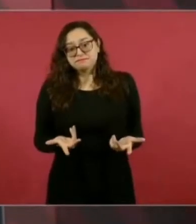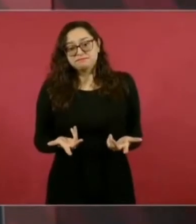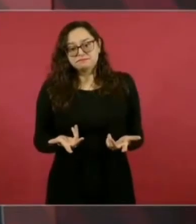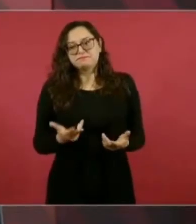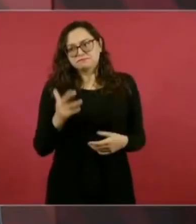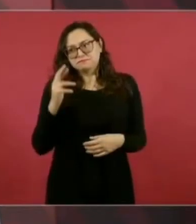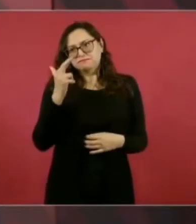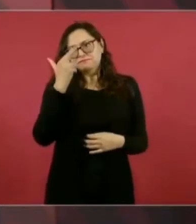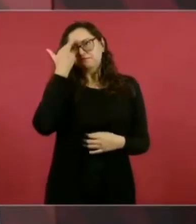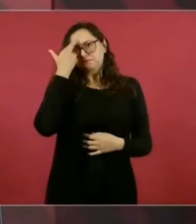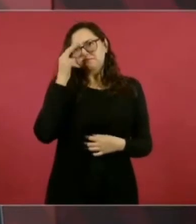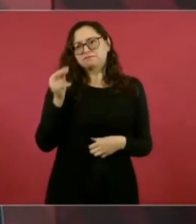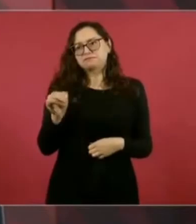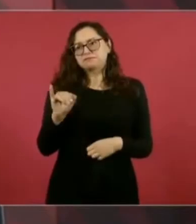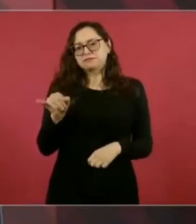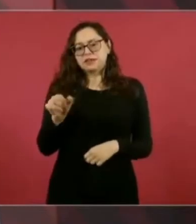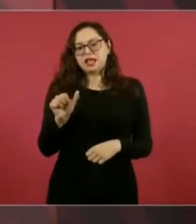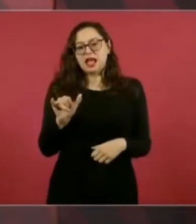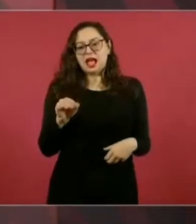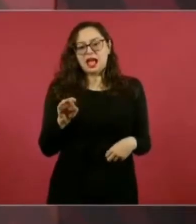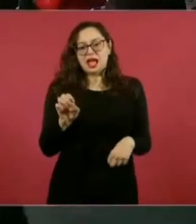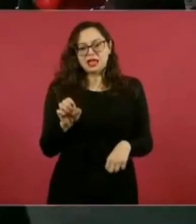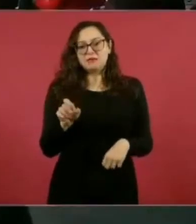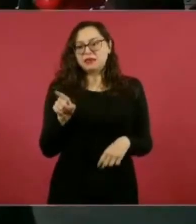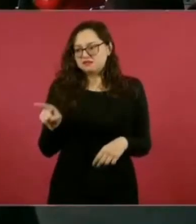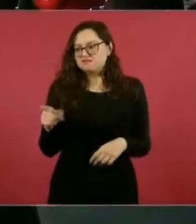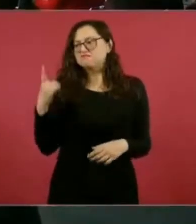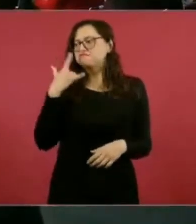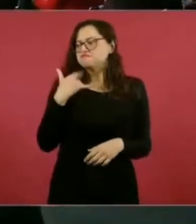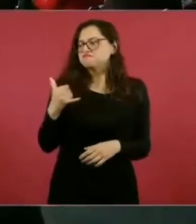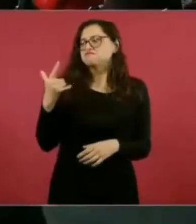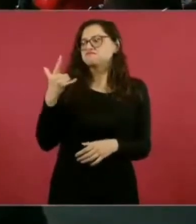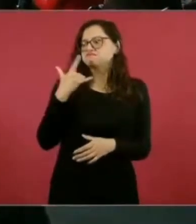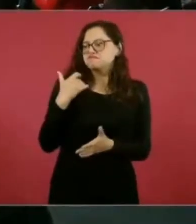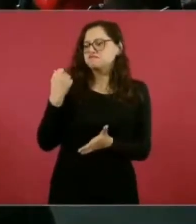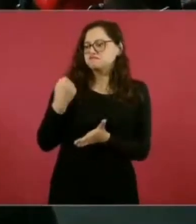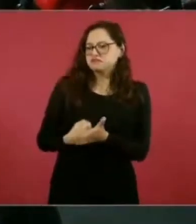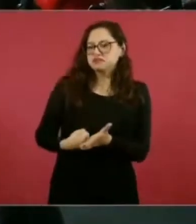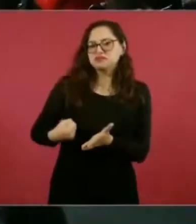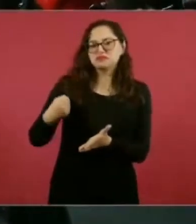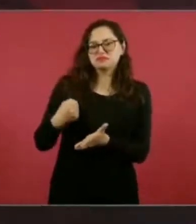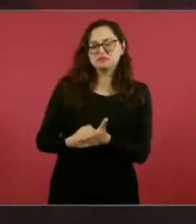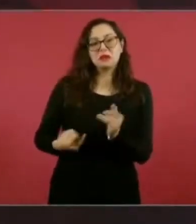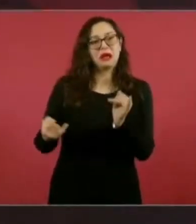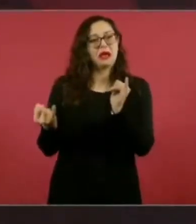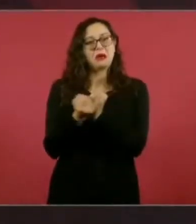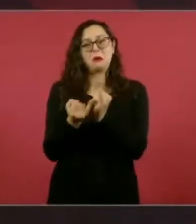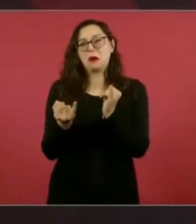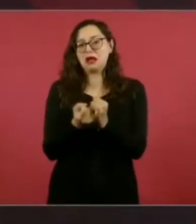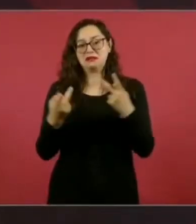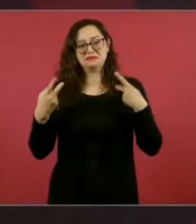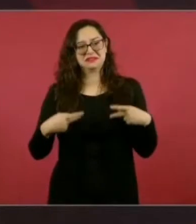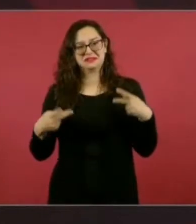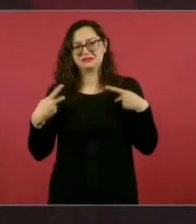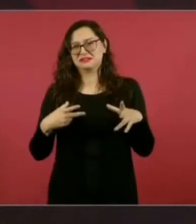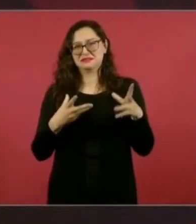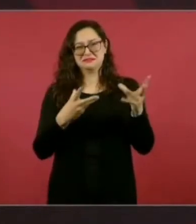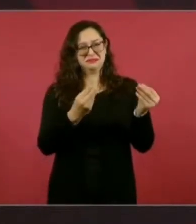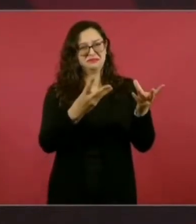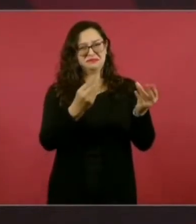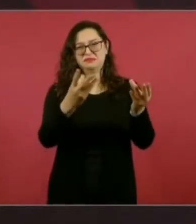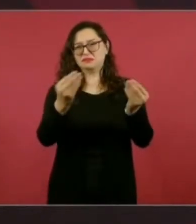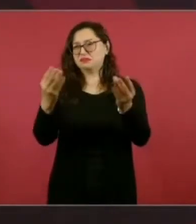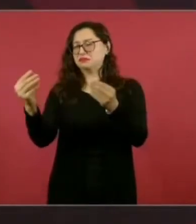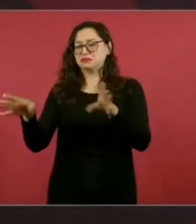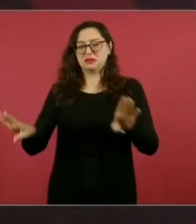un ejemplo de, como muchos, muchos que